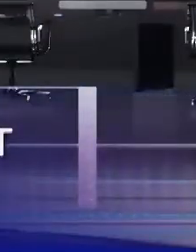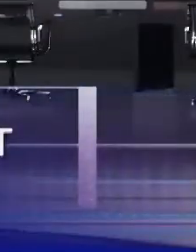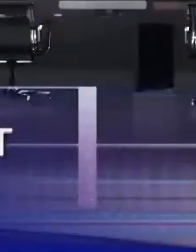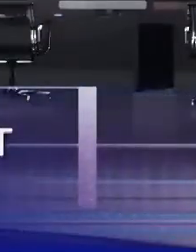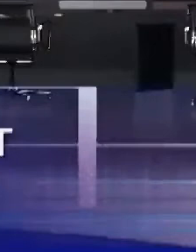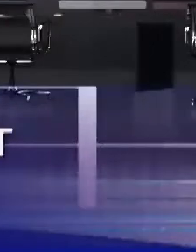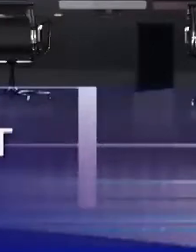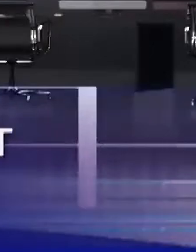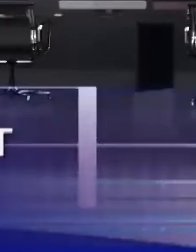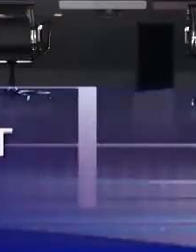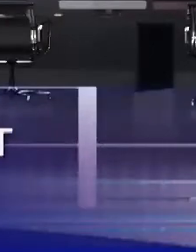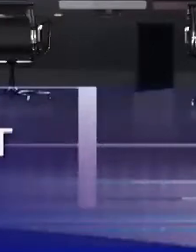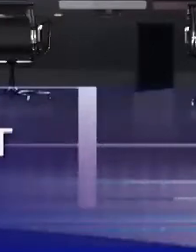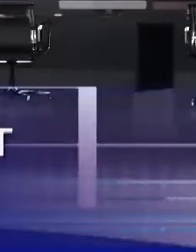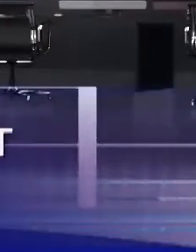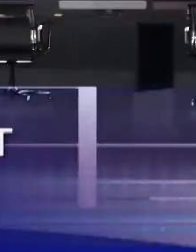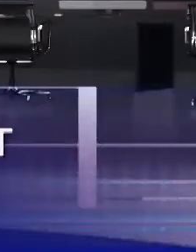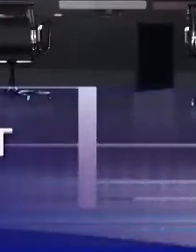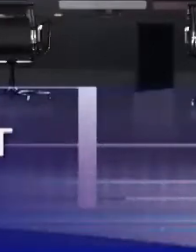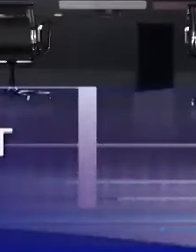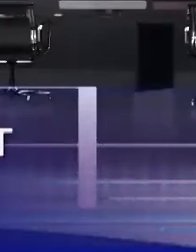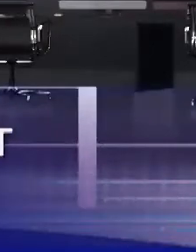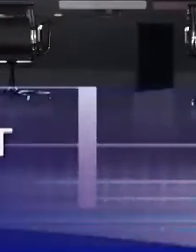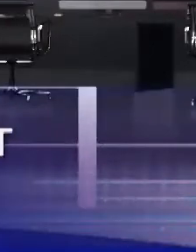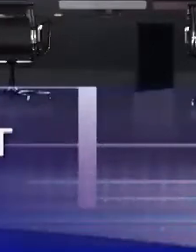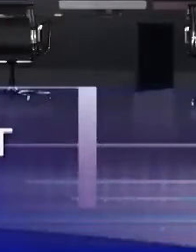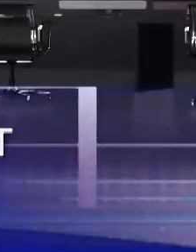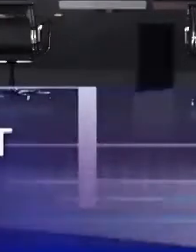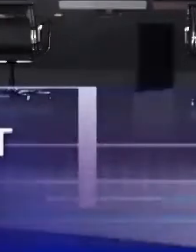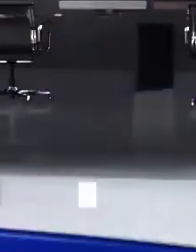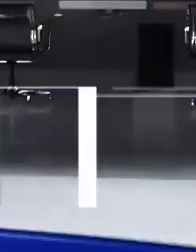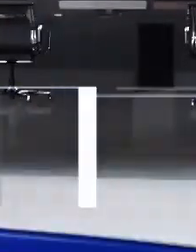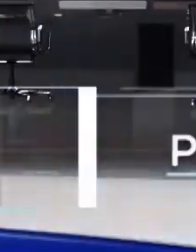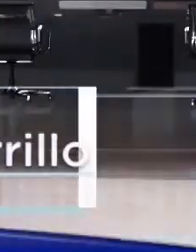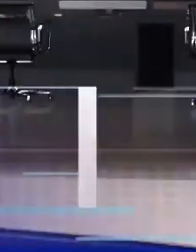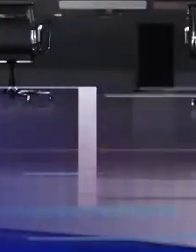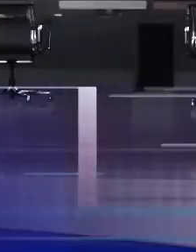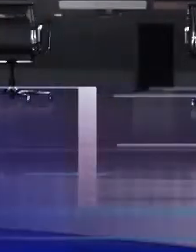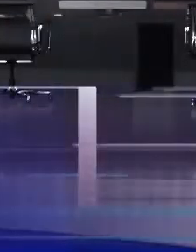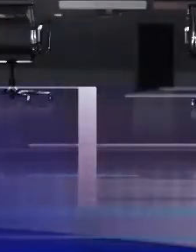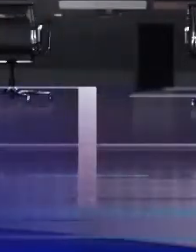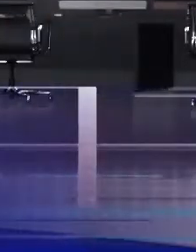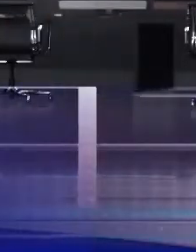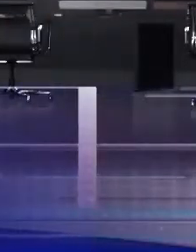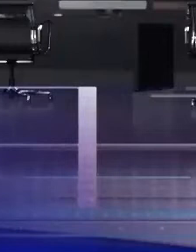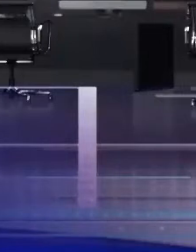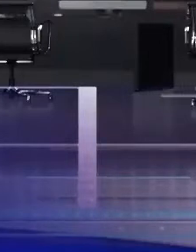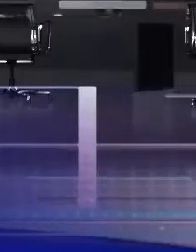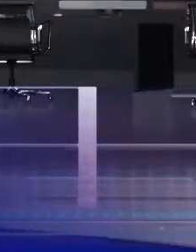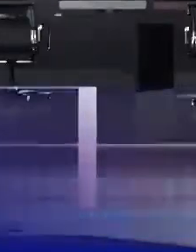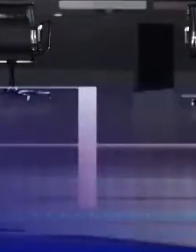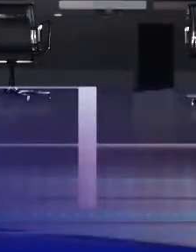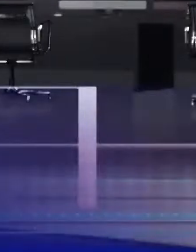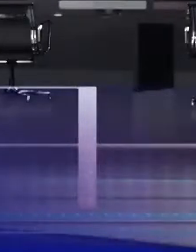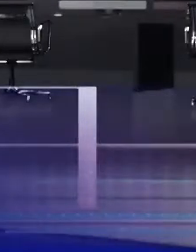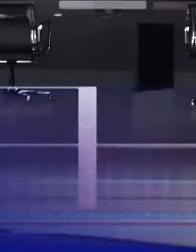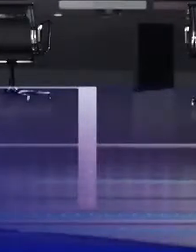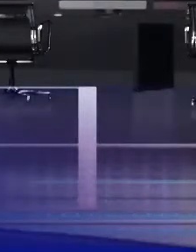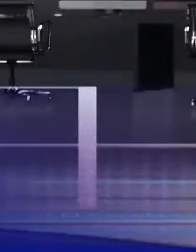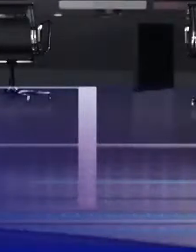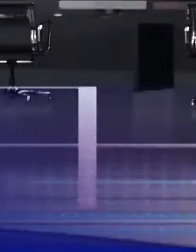que realiza la Universidad Autónoma de Tamaulipas a través de este su noticiero lo esperamos en la próxima edición con más actividades